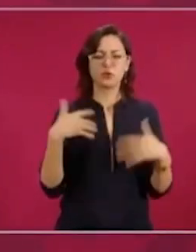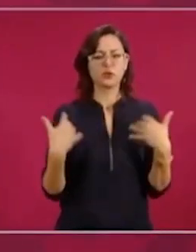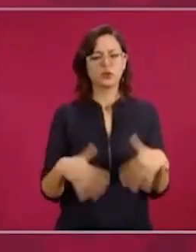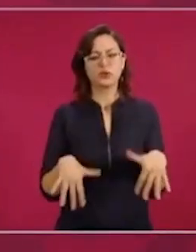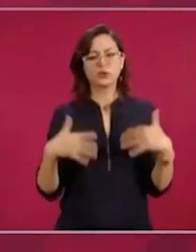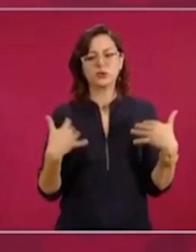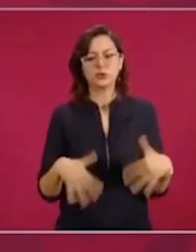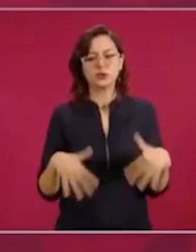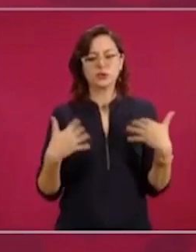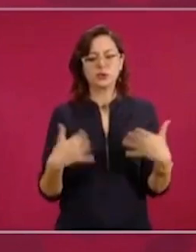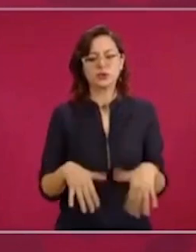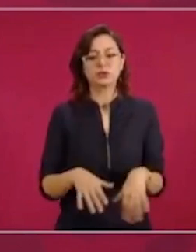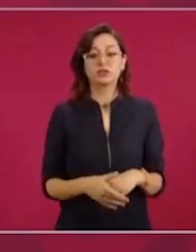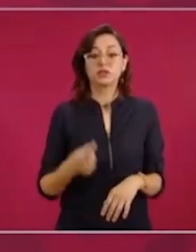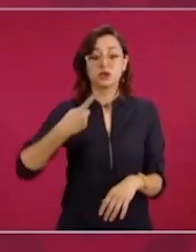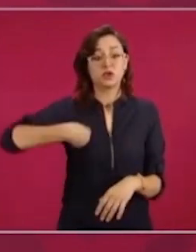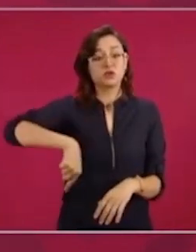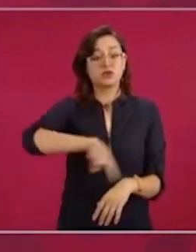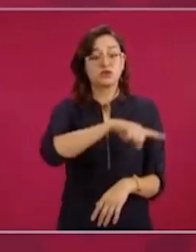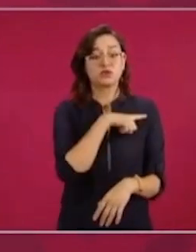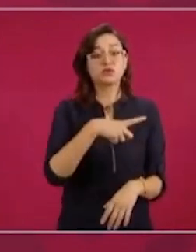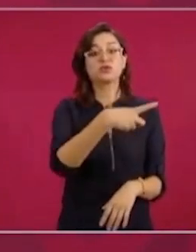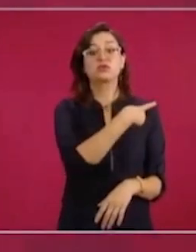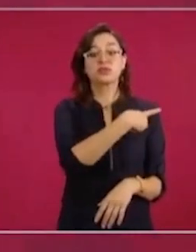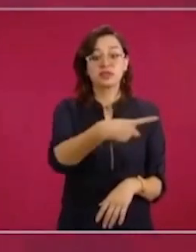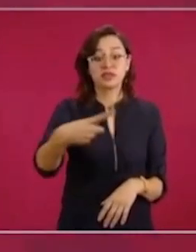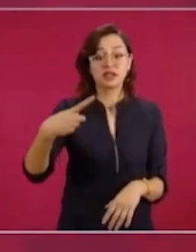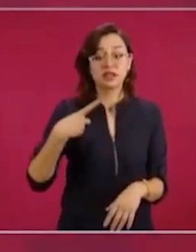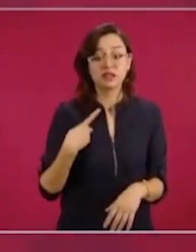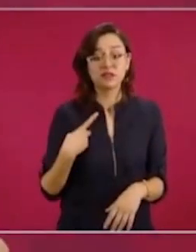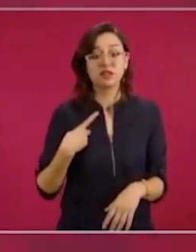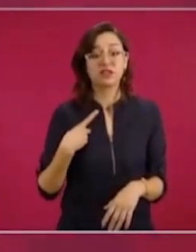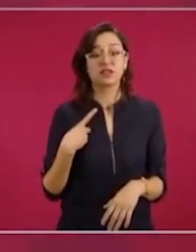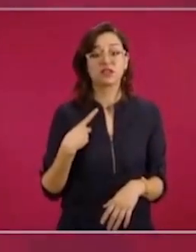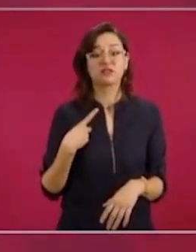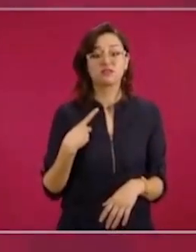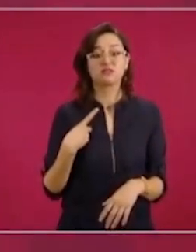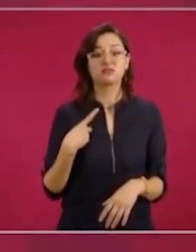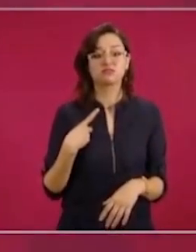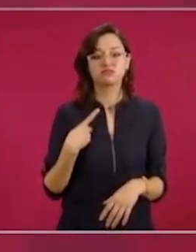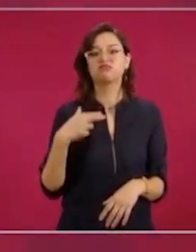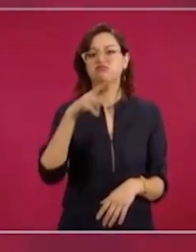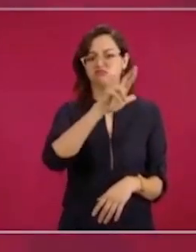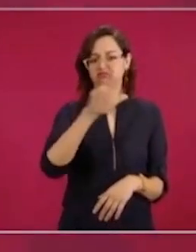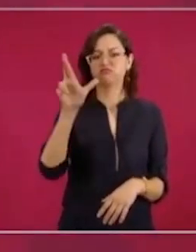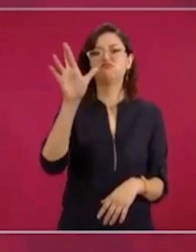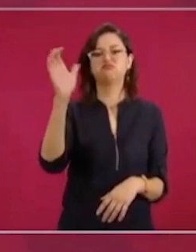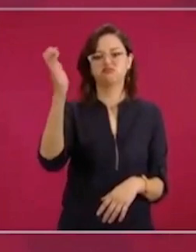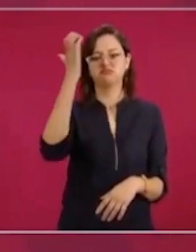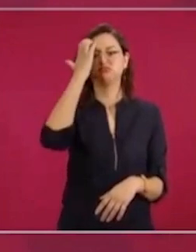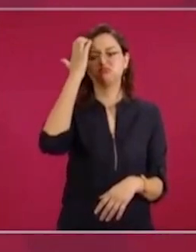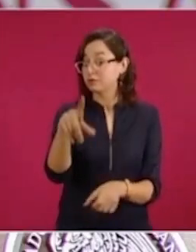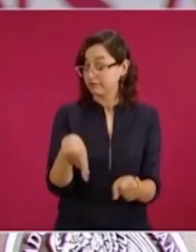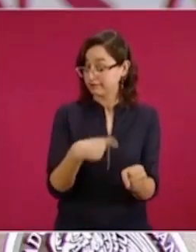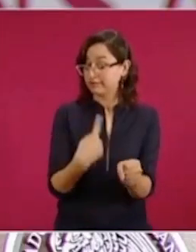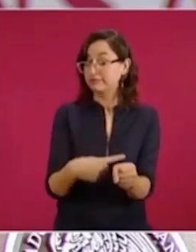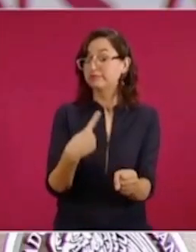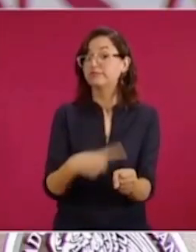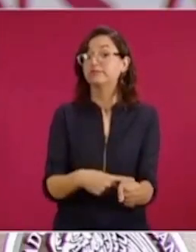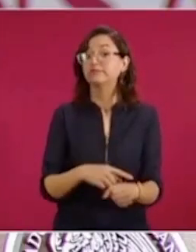Y tenemos que reconocer su trabajo